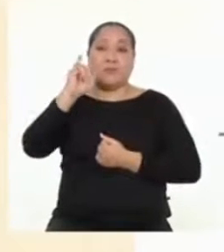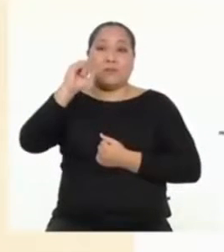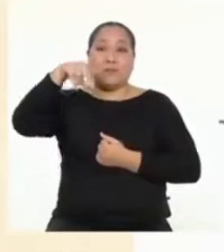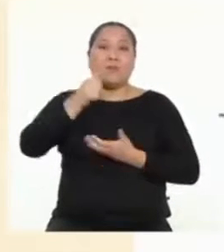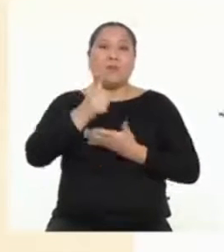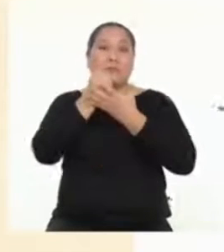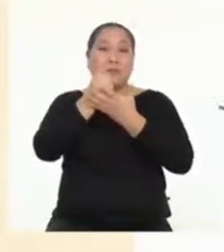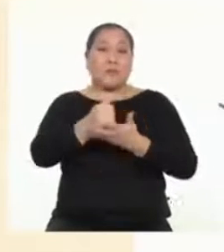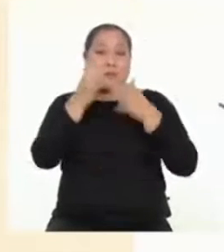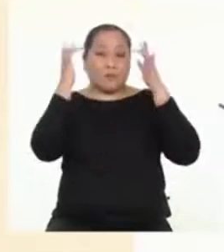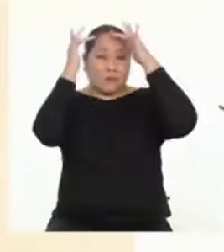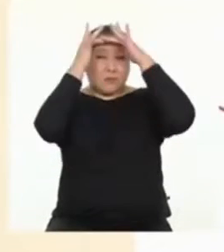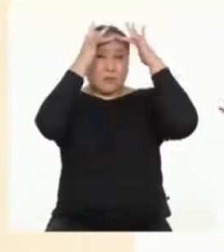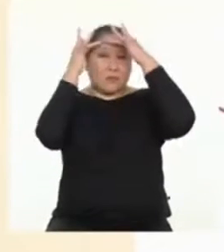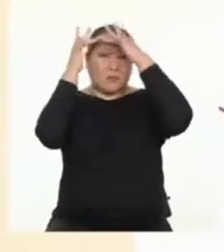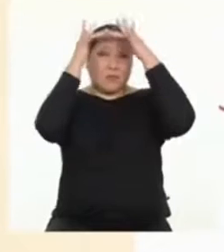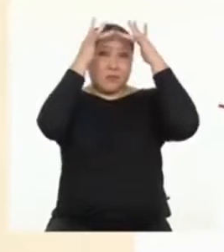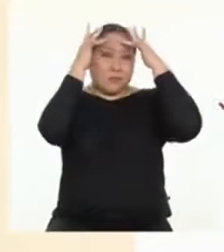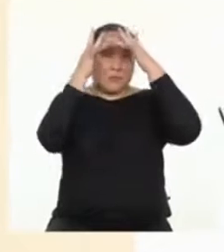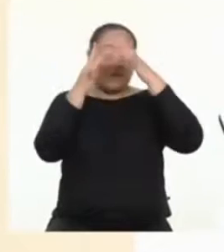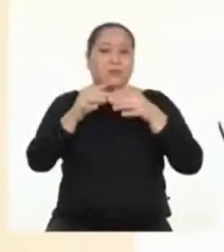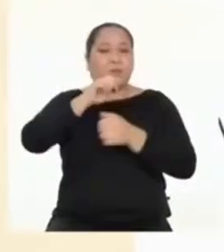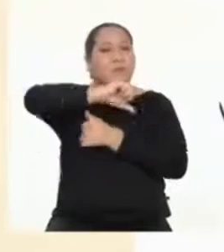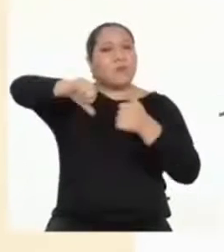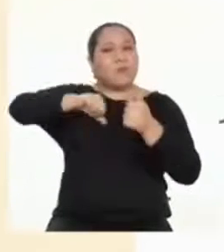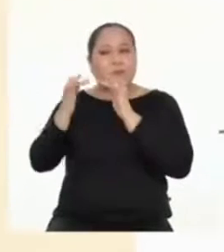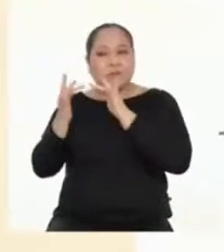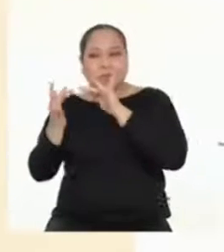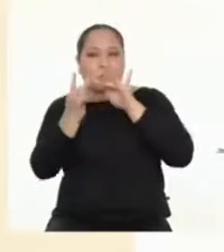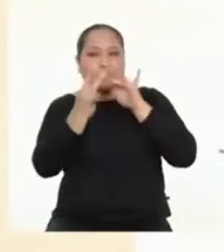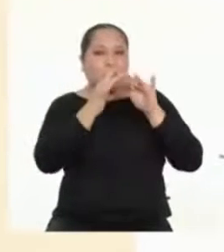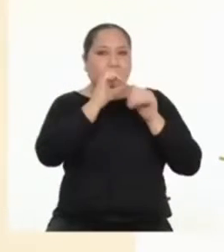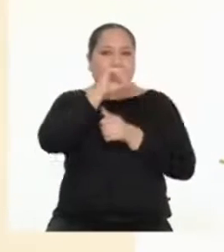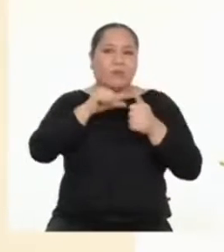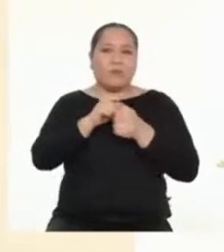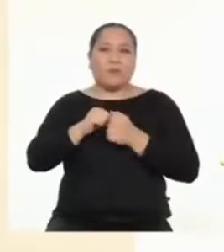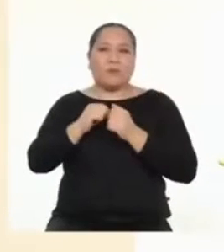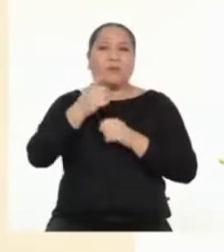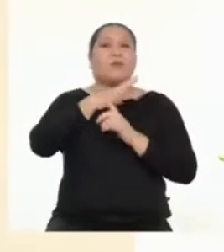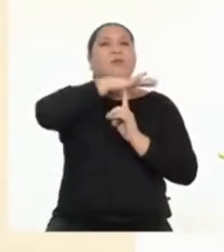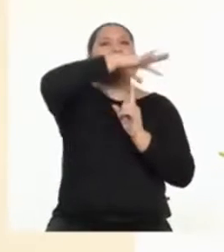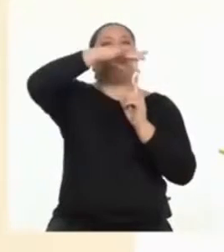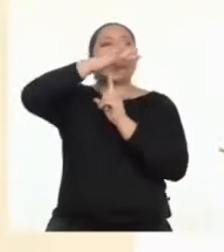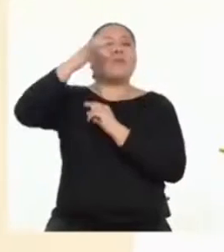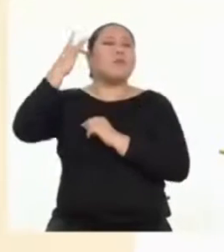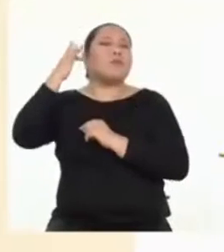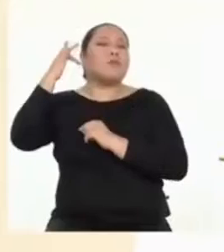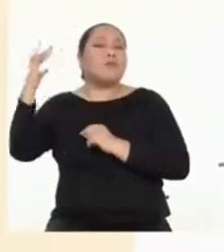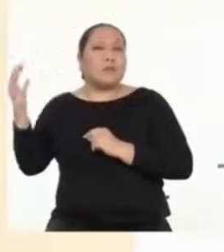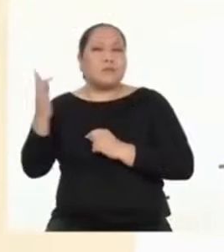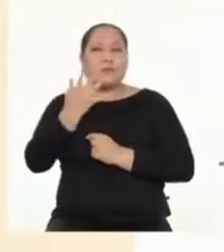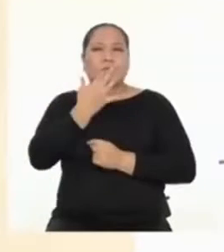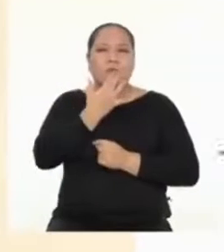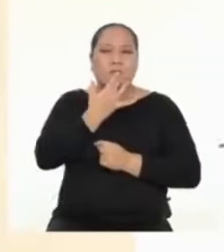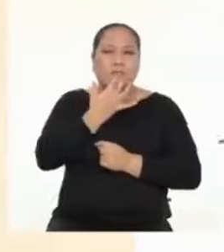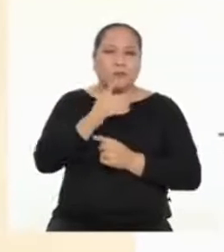conexiones neuronales. Estén en contacto con su entorno, la naturaleza, los sonidos, los colores.